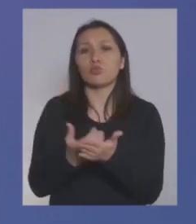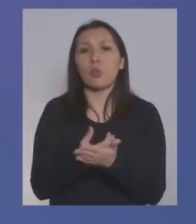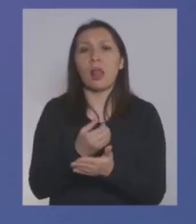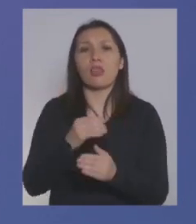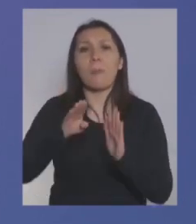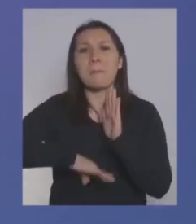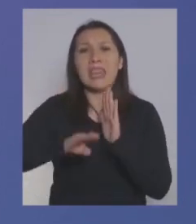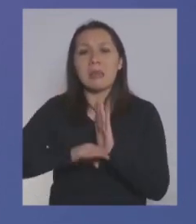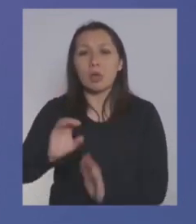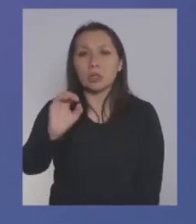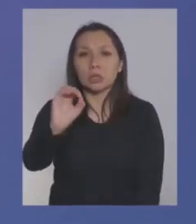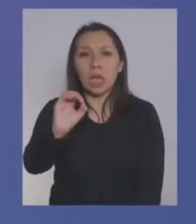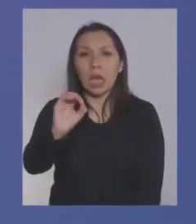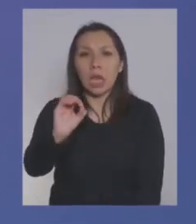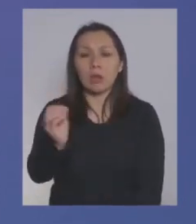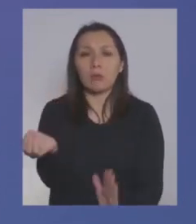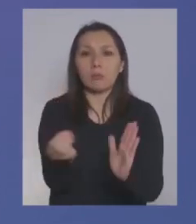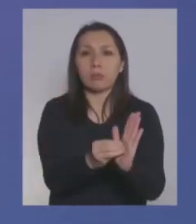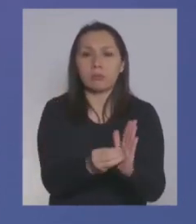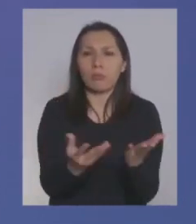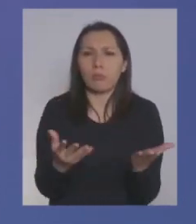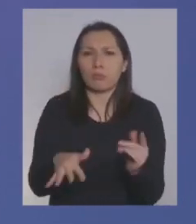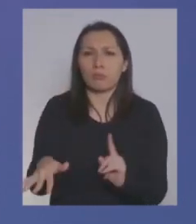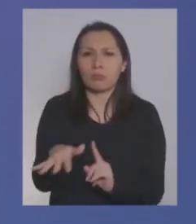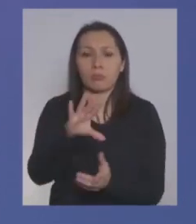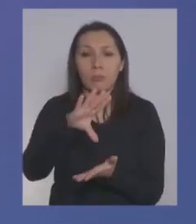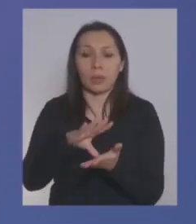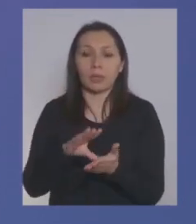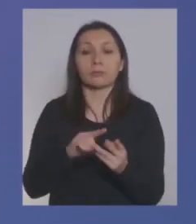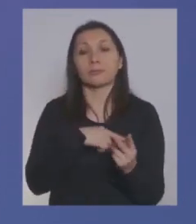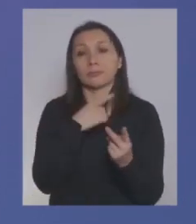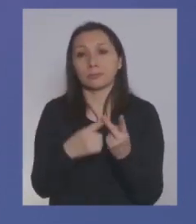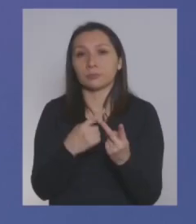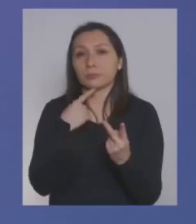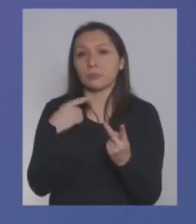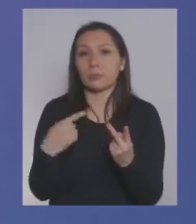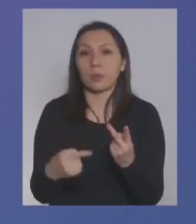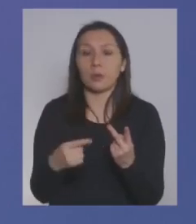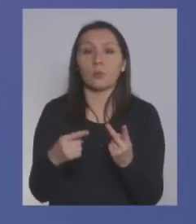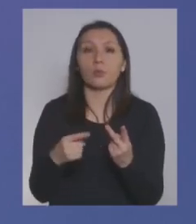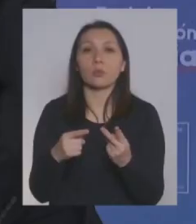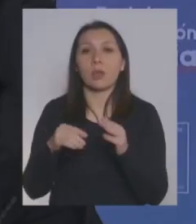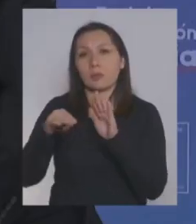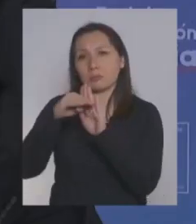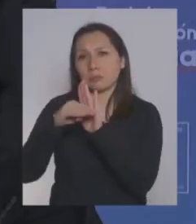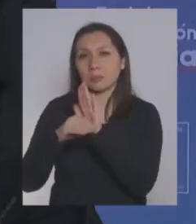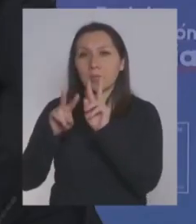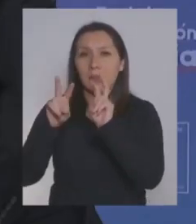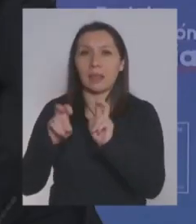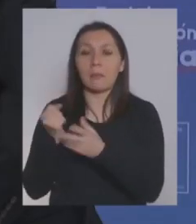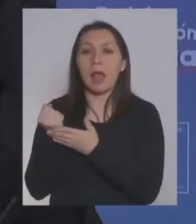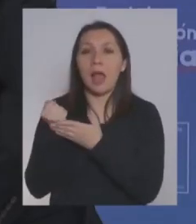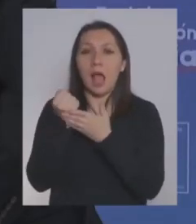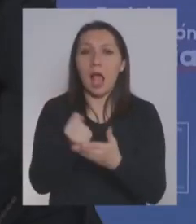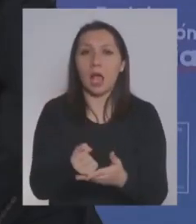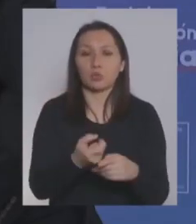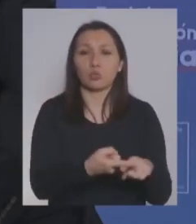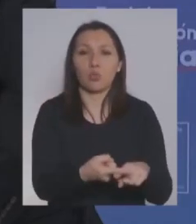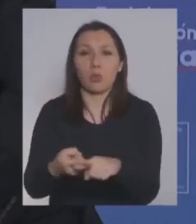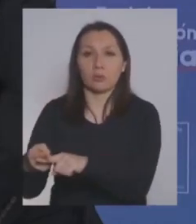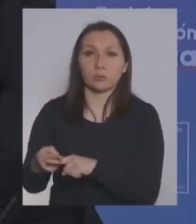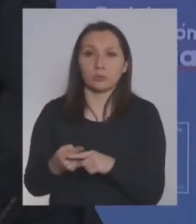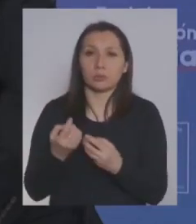mínimo en las actuales condiciones que está el país? Eso por un lado y lo otro respecto al paquete de medidas de ayuda social